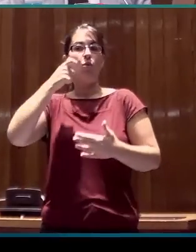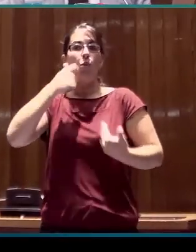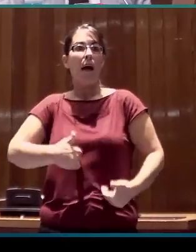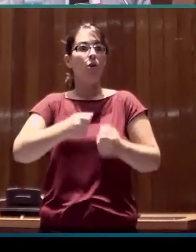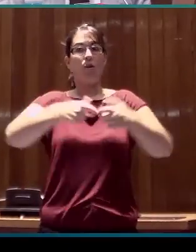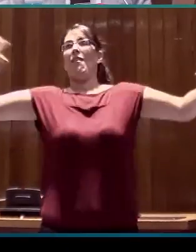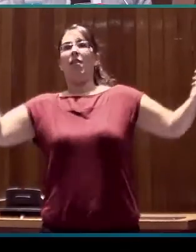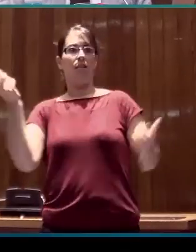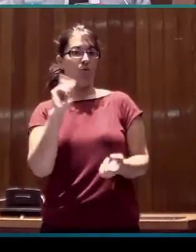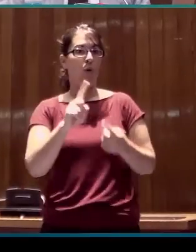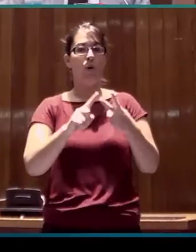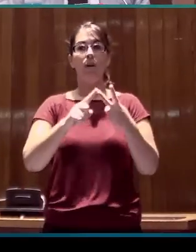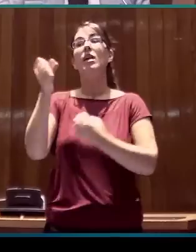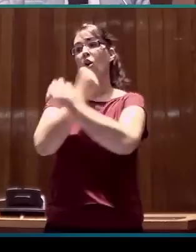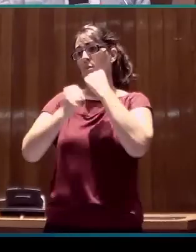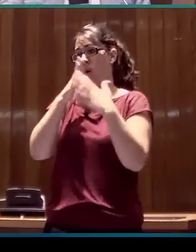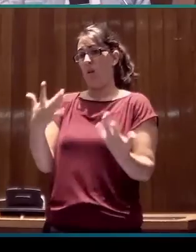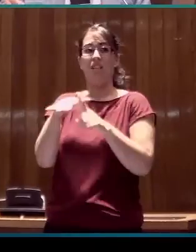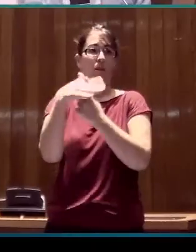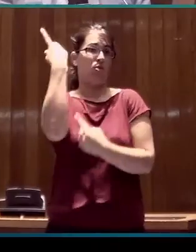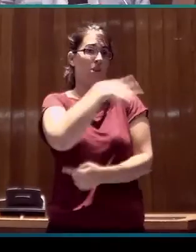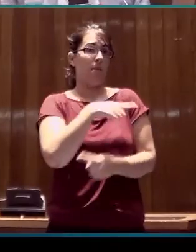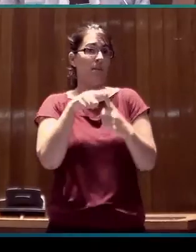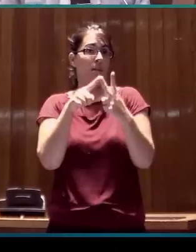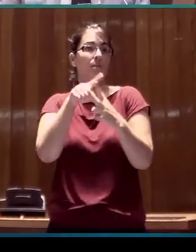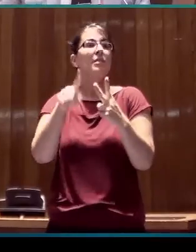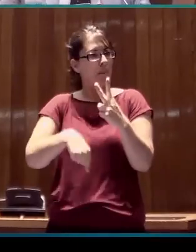económico, especialmente en este momento en España.